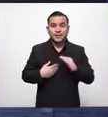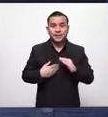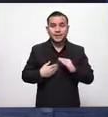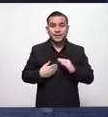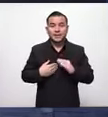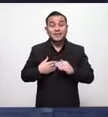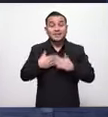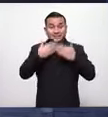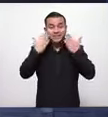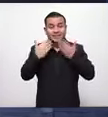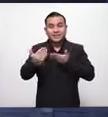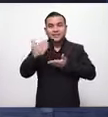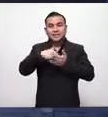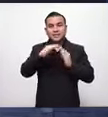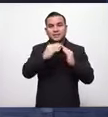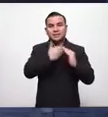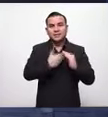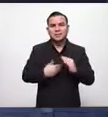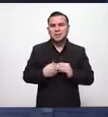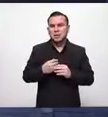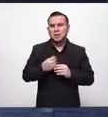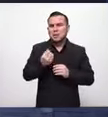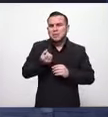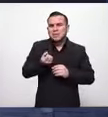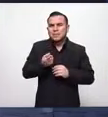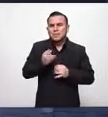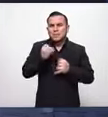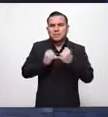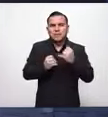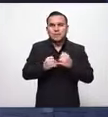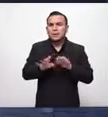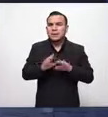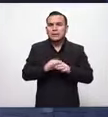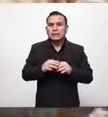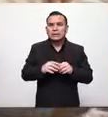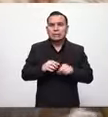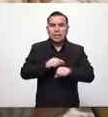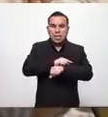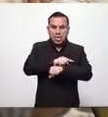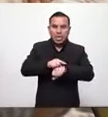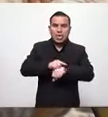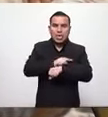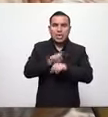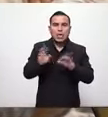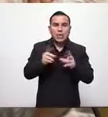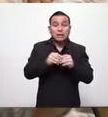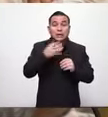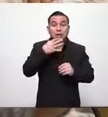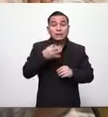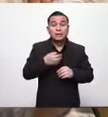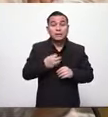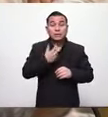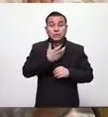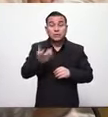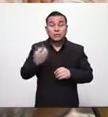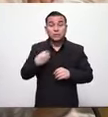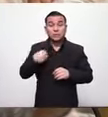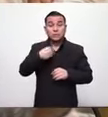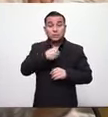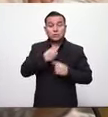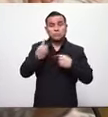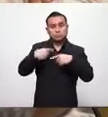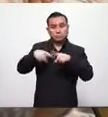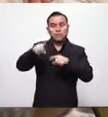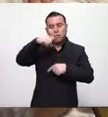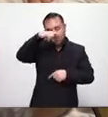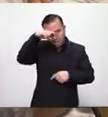ustedes voy a ser breve yo sé que ya la reunión se nos alargó un poco y sé que los médicos también tienen todavía